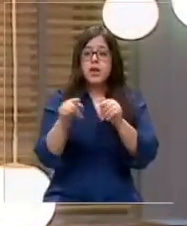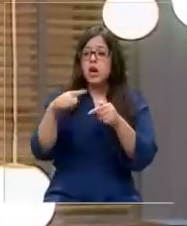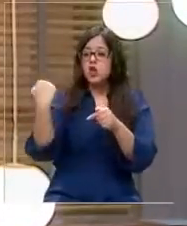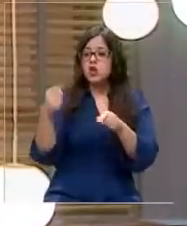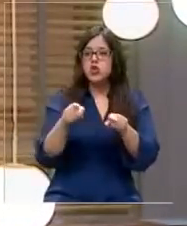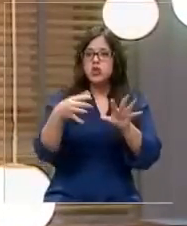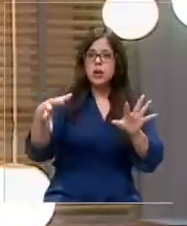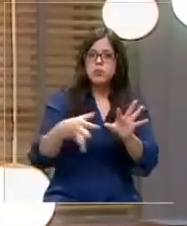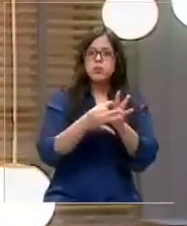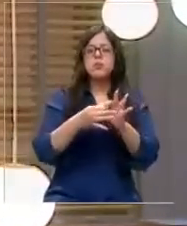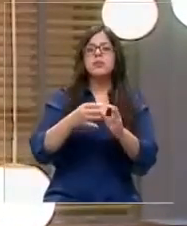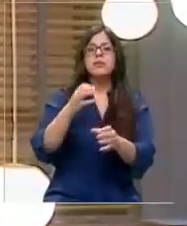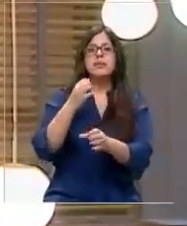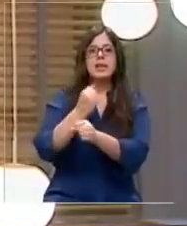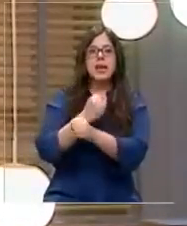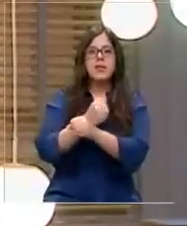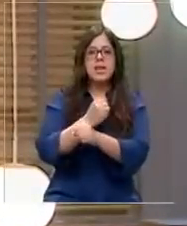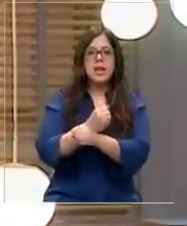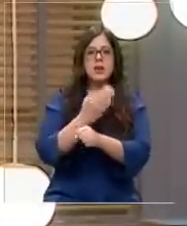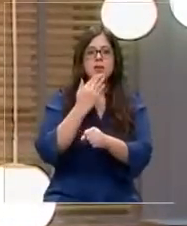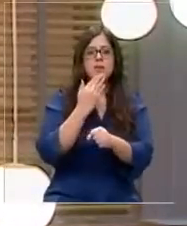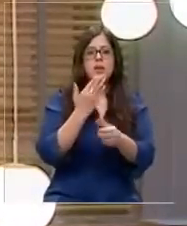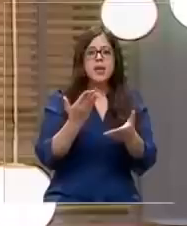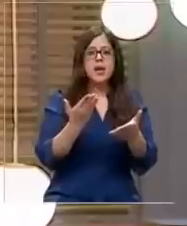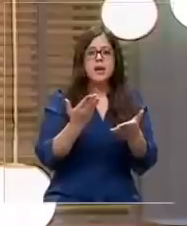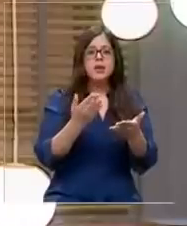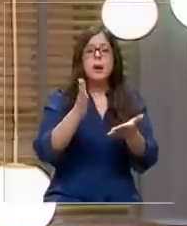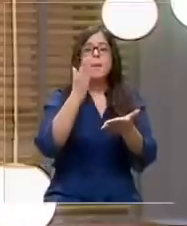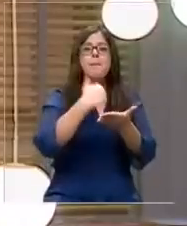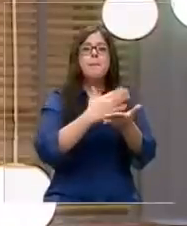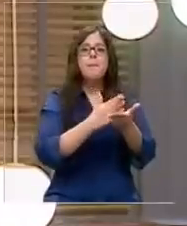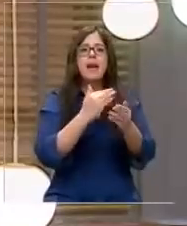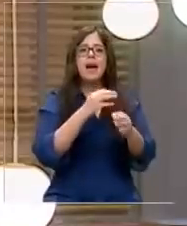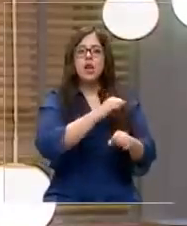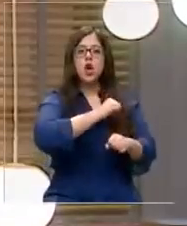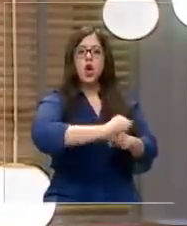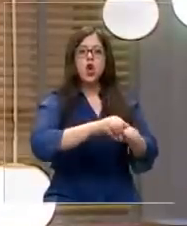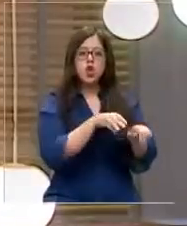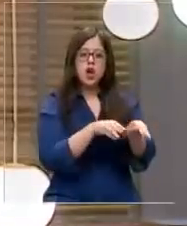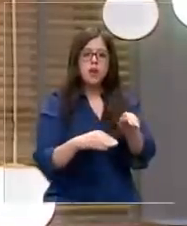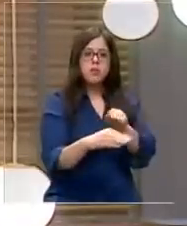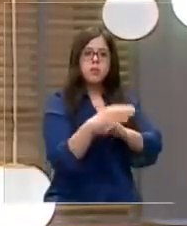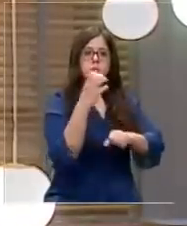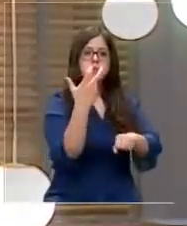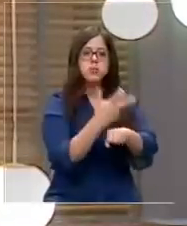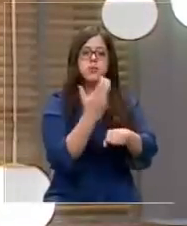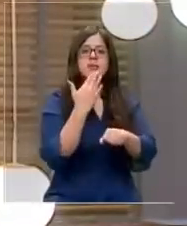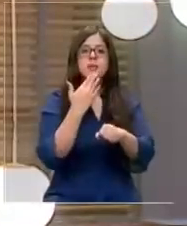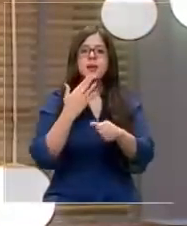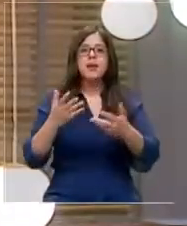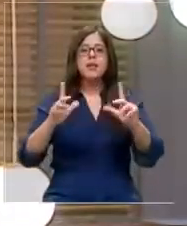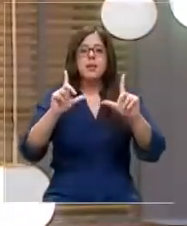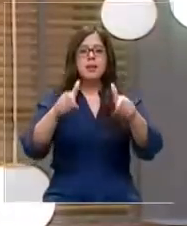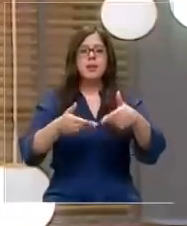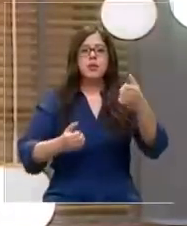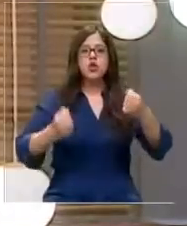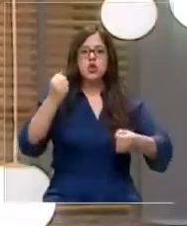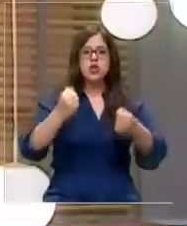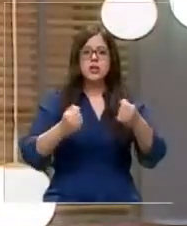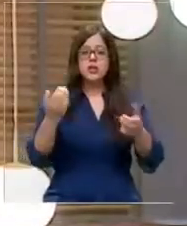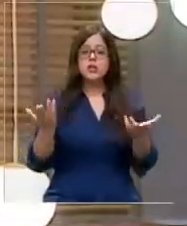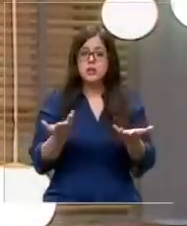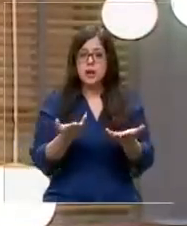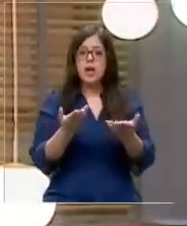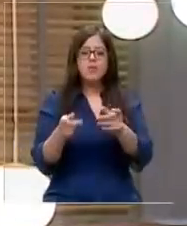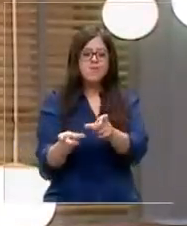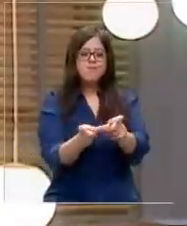Carabineros de Chile, tanto al alero del Plan 5, Plan Antiencerrona, que llevamos adelante, como con el Departamento de Tránsito, de realizar precisamente